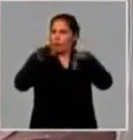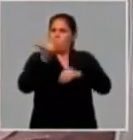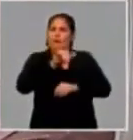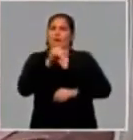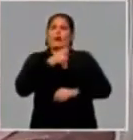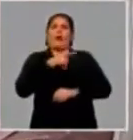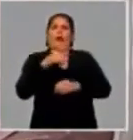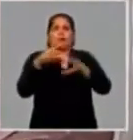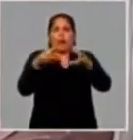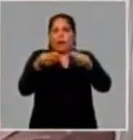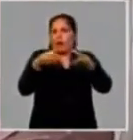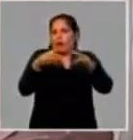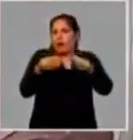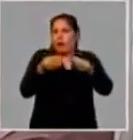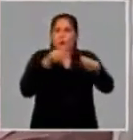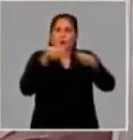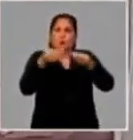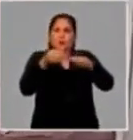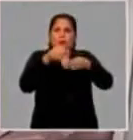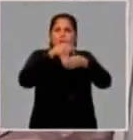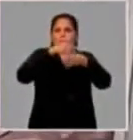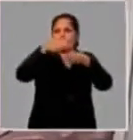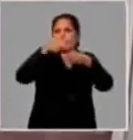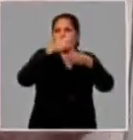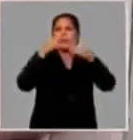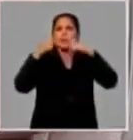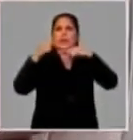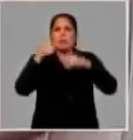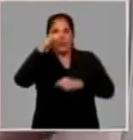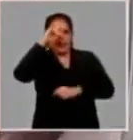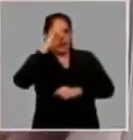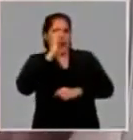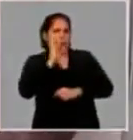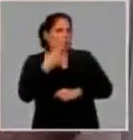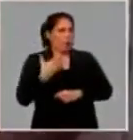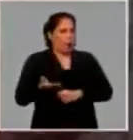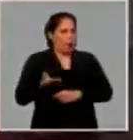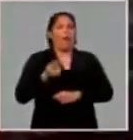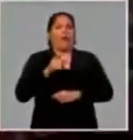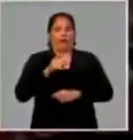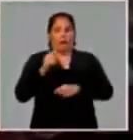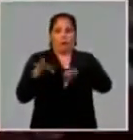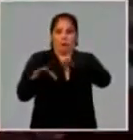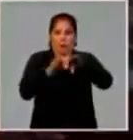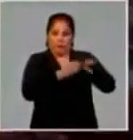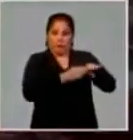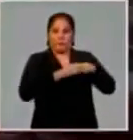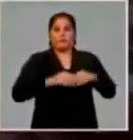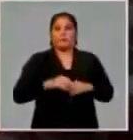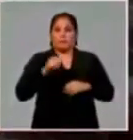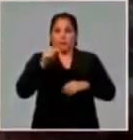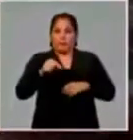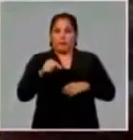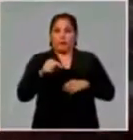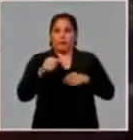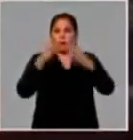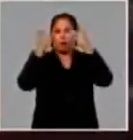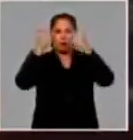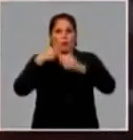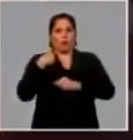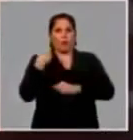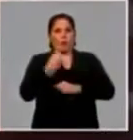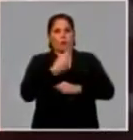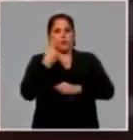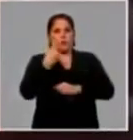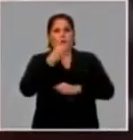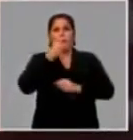son viscosidad, consistencia, pH, etc. Este proyecto debe darnos a nosotros, con los resultados que estamos esperando,